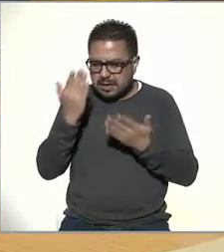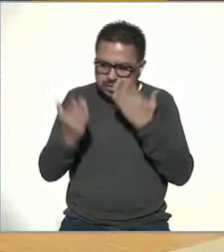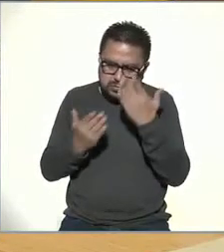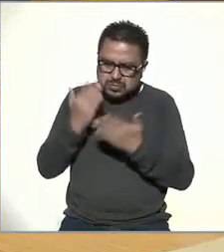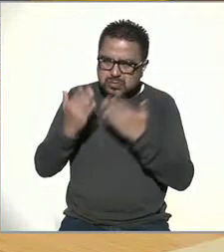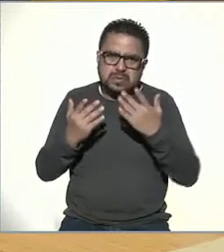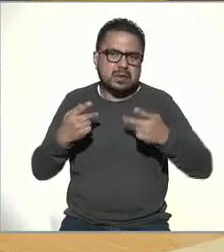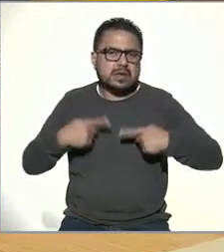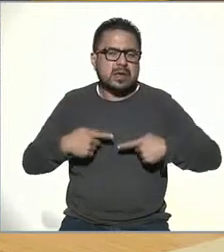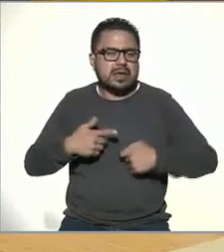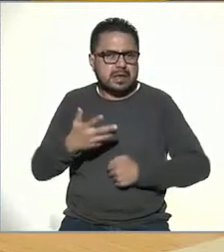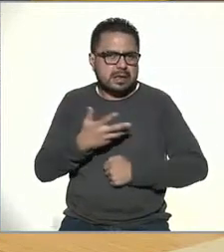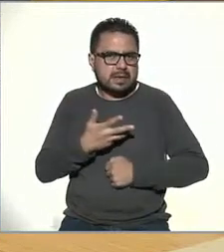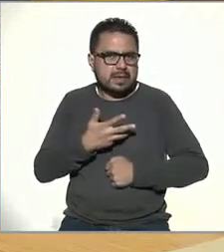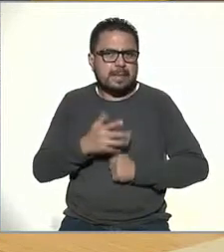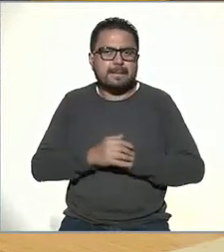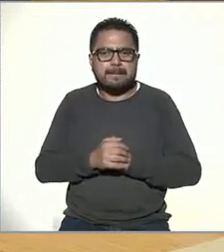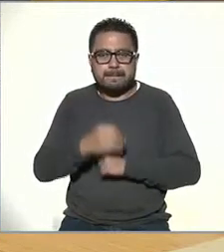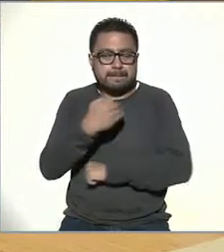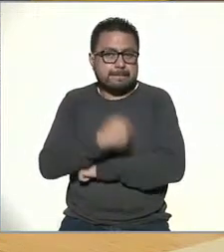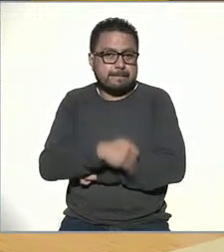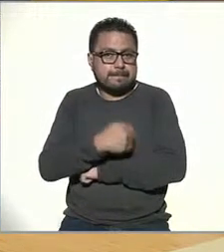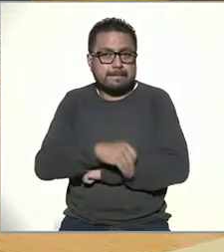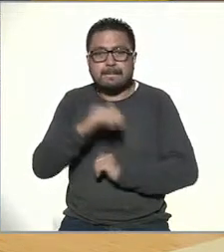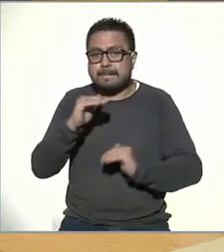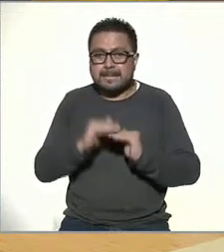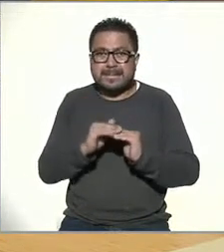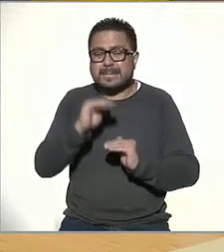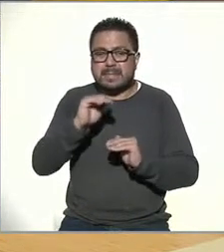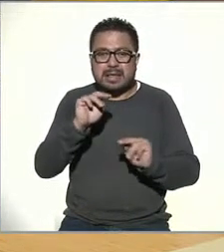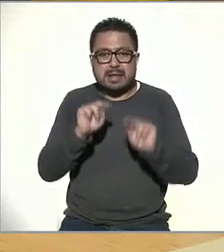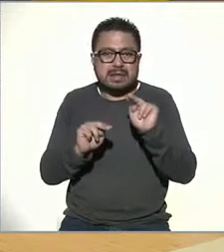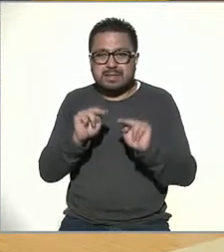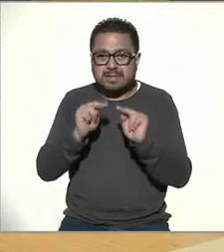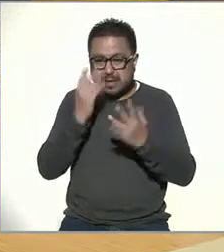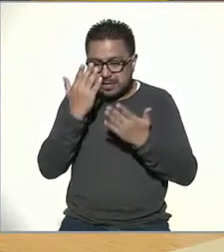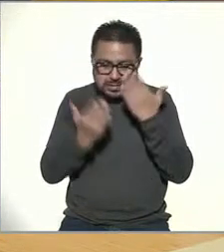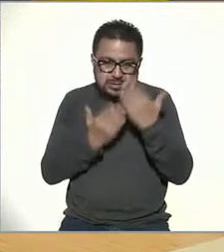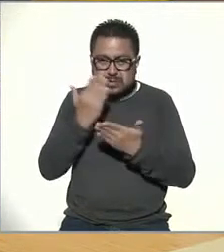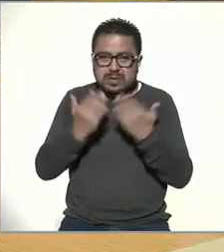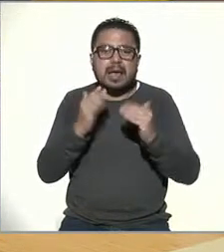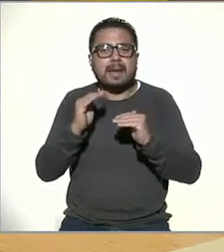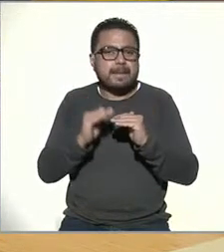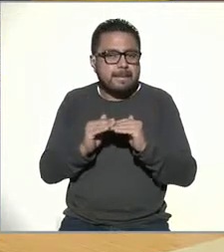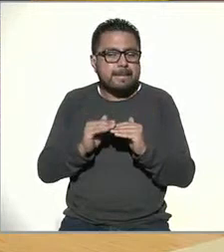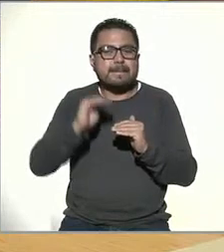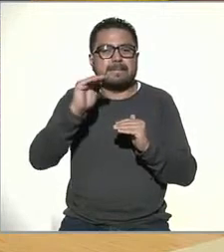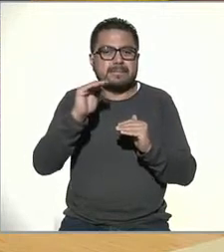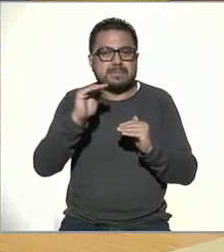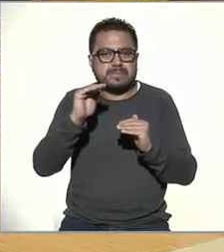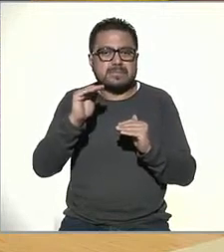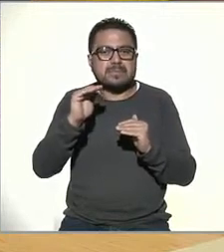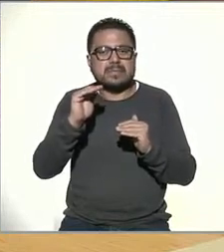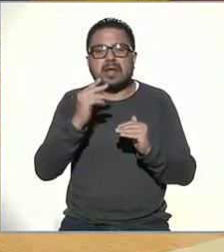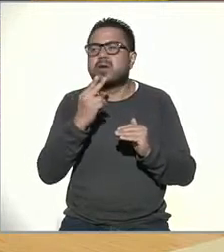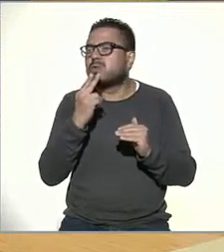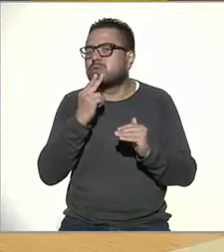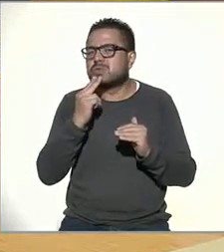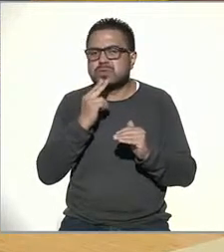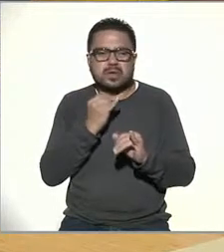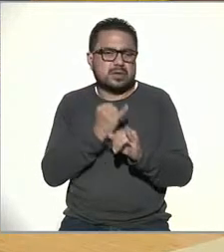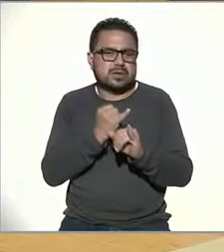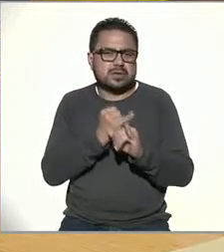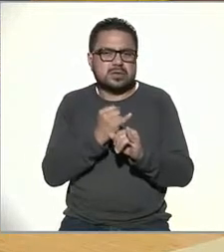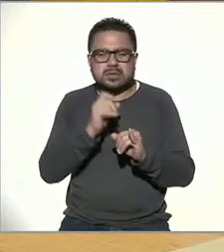tiene la gente. Mientras más sea el nivel de estudios, es más que son usuarios de